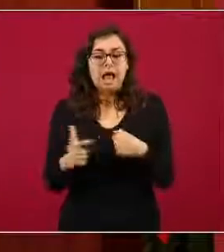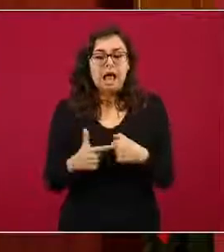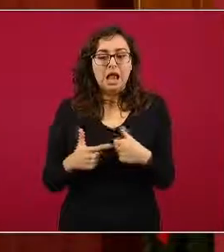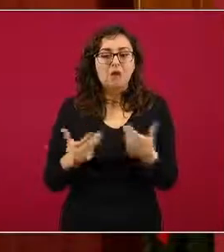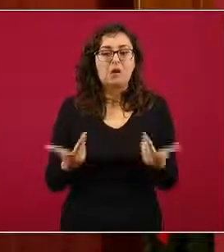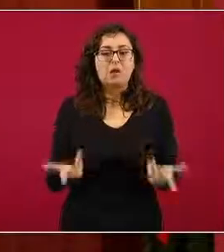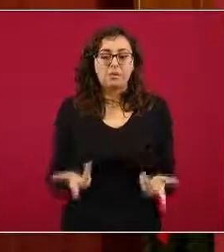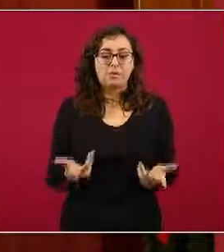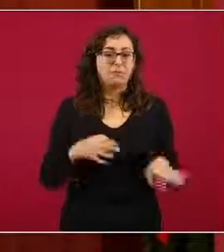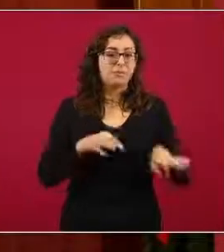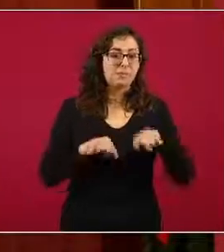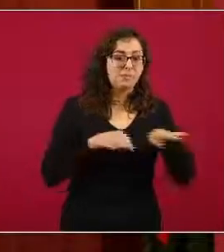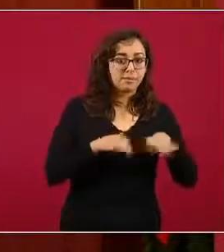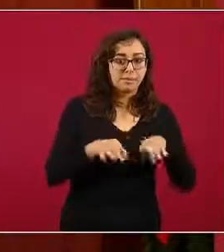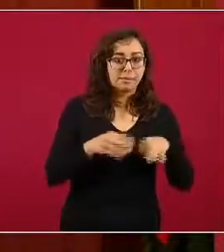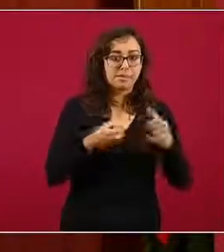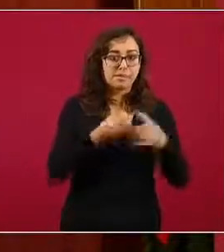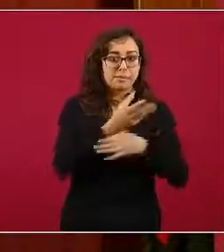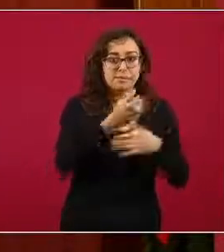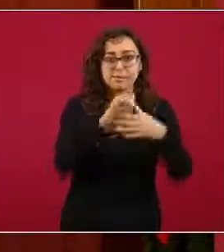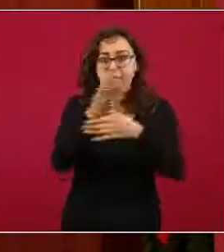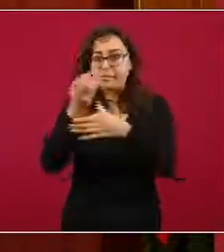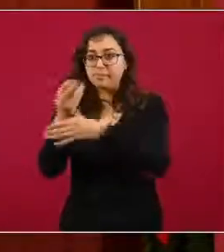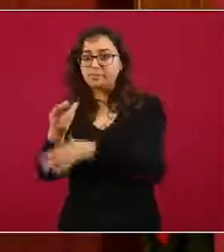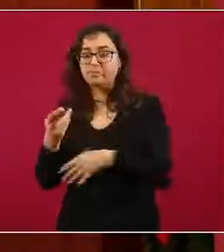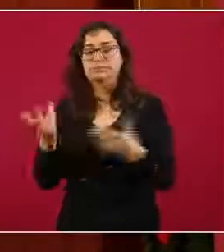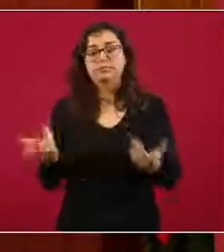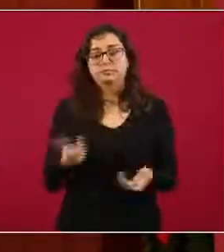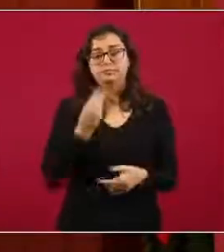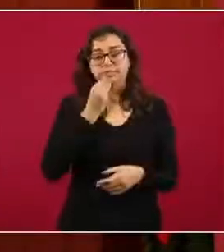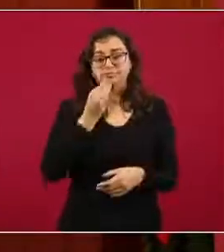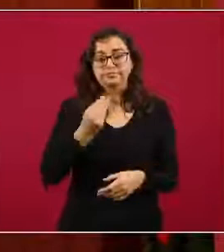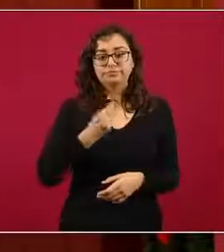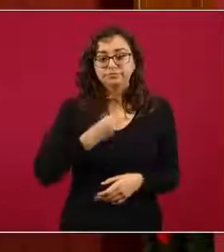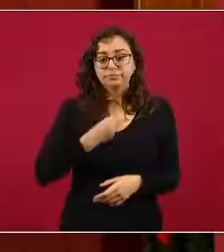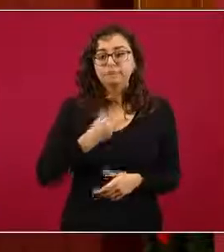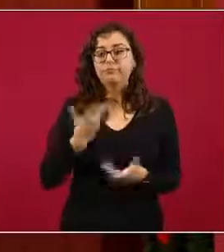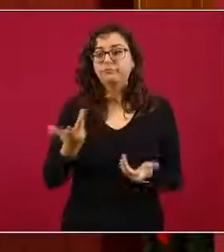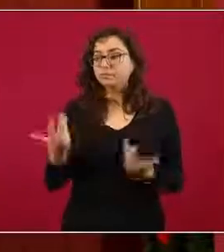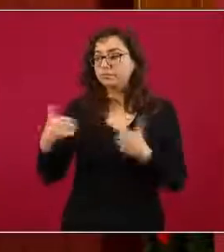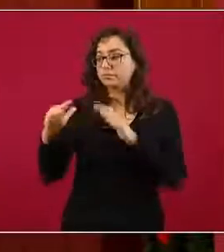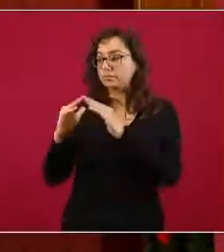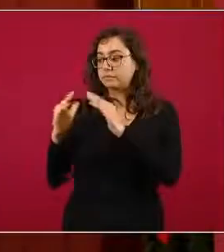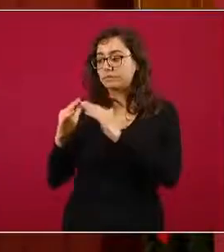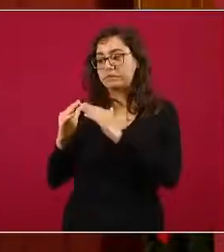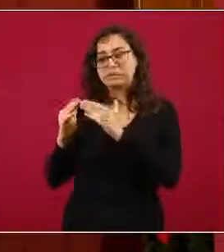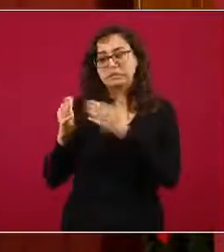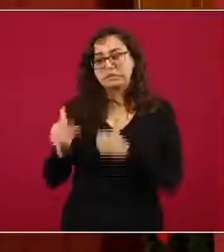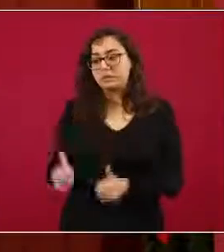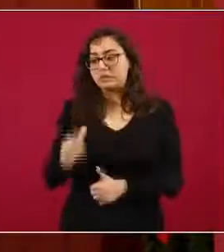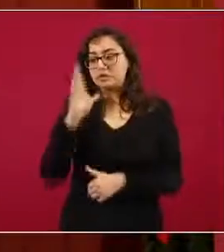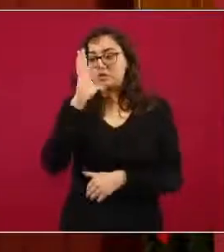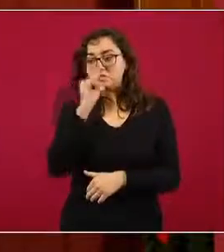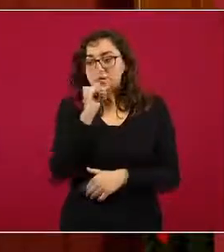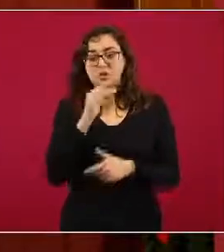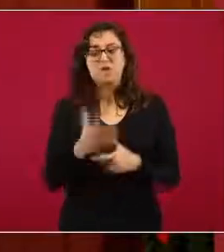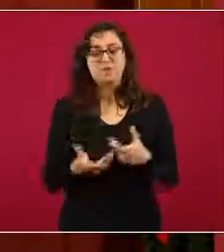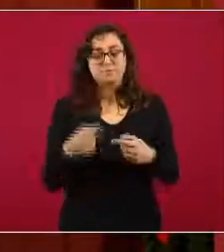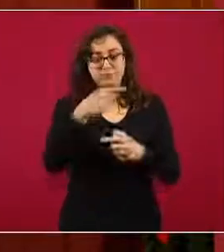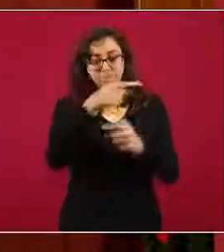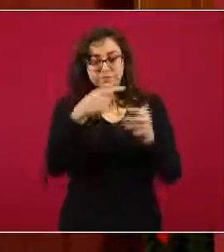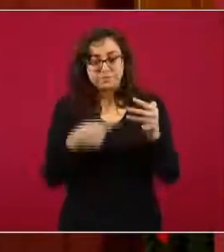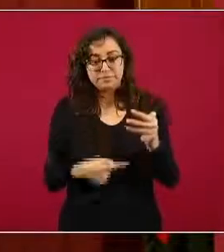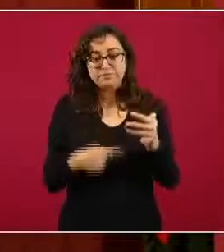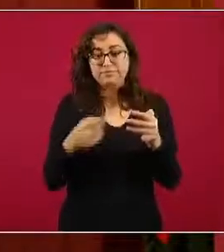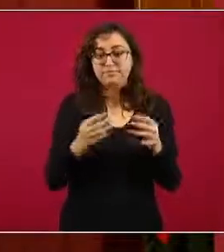esenciales y salir al espacio público, dejar nuestros hogares, salir a este espacio. espacio, la implementación de estas tres